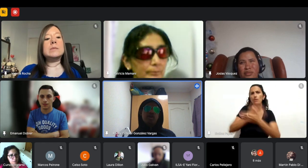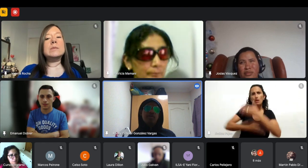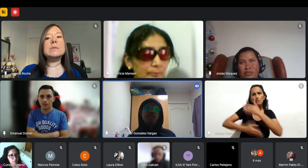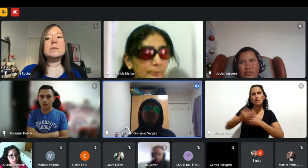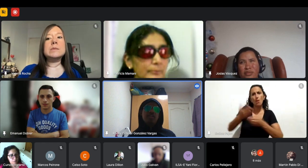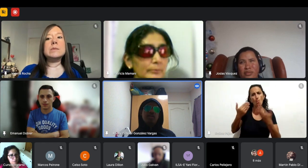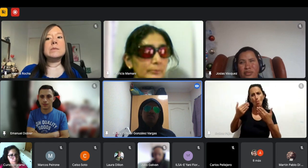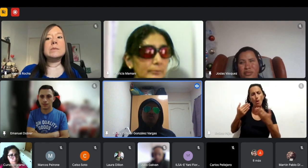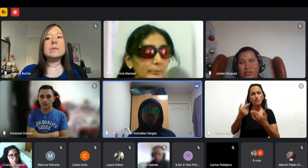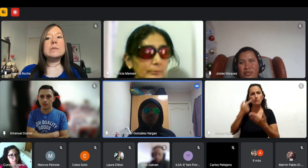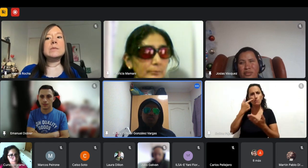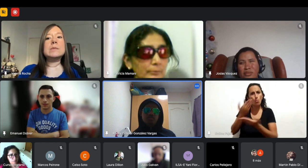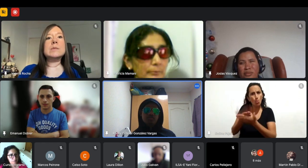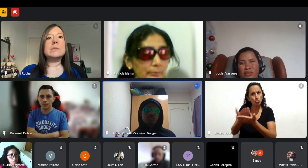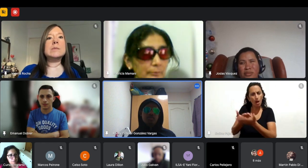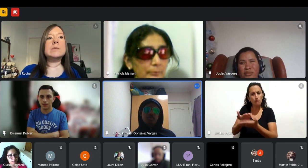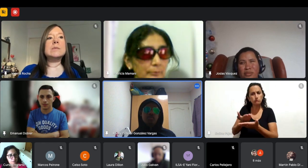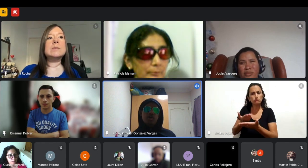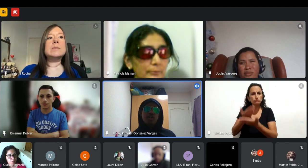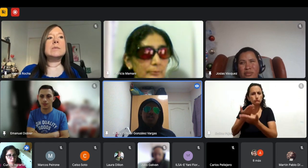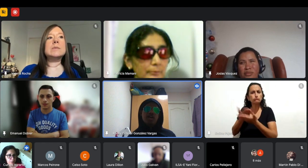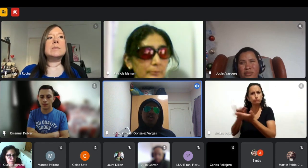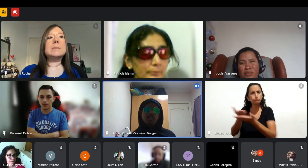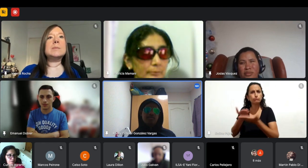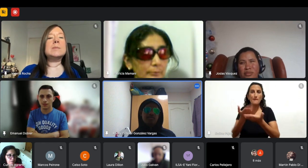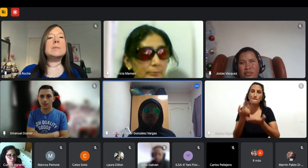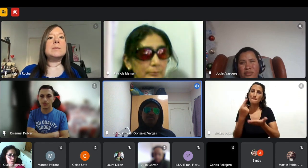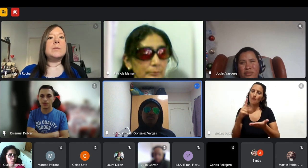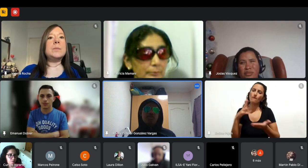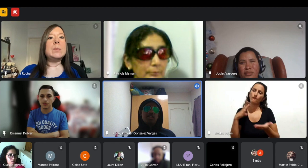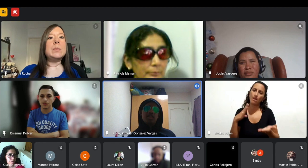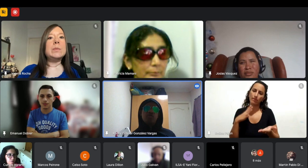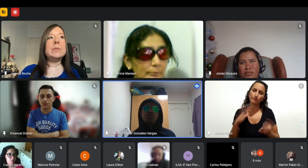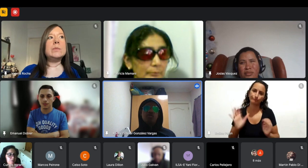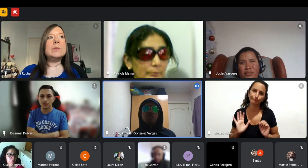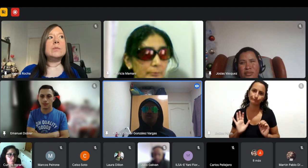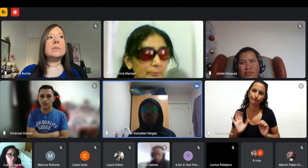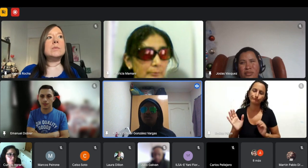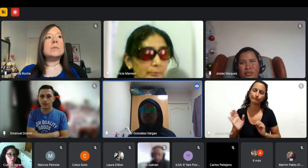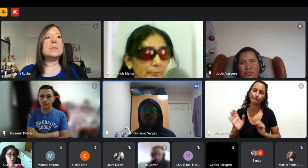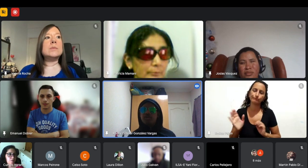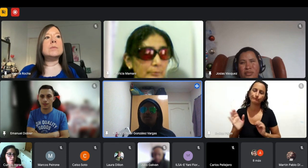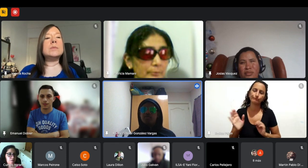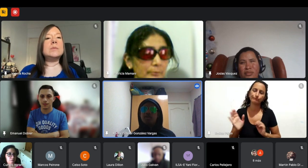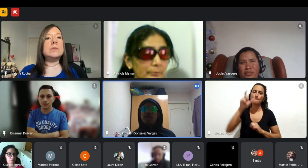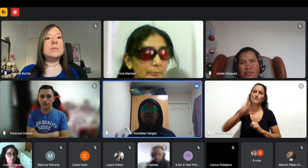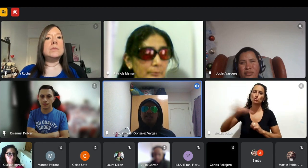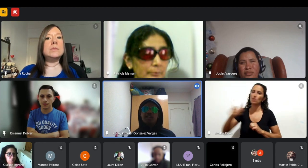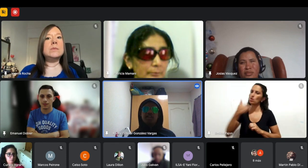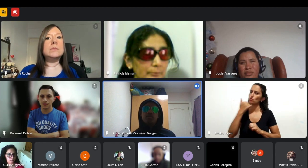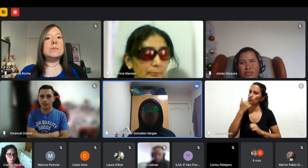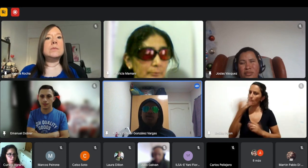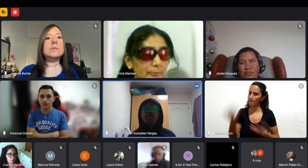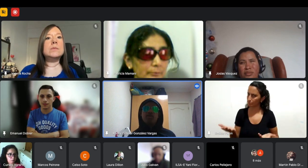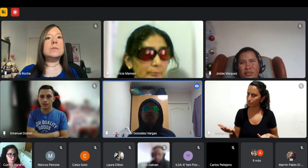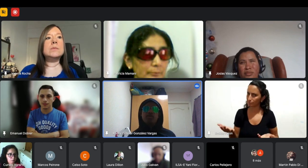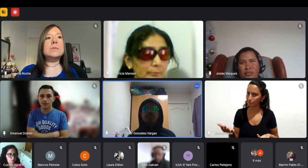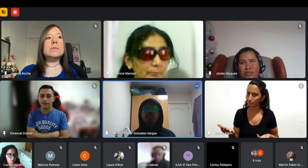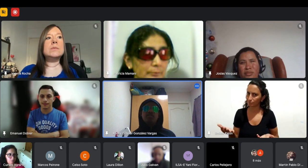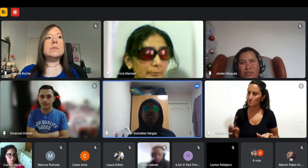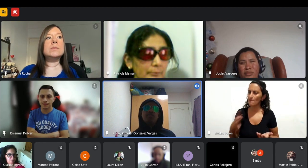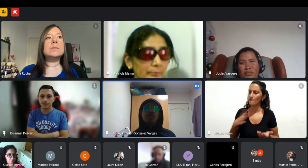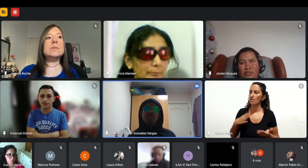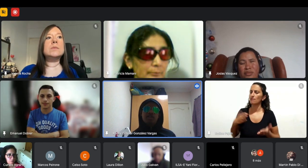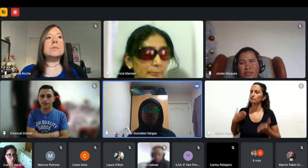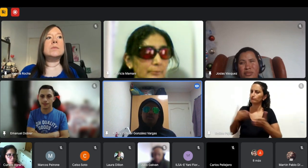todavía falta mucho todavía falta mucho o sea falta muchas barreras que romper pero